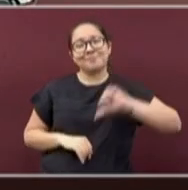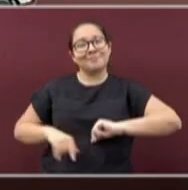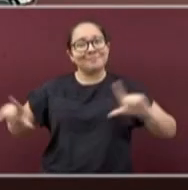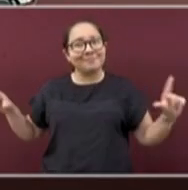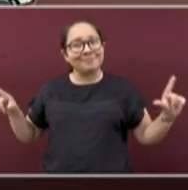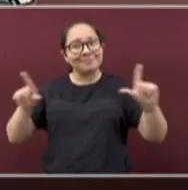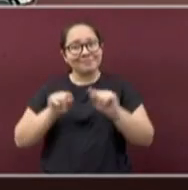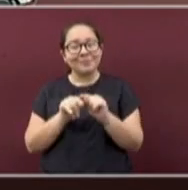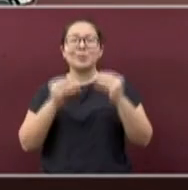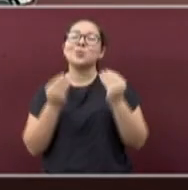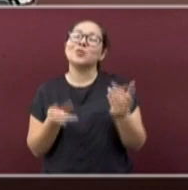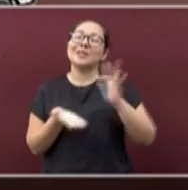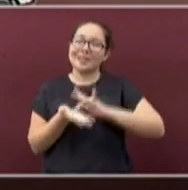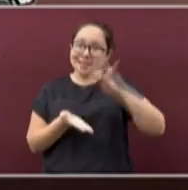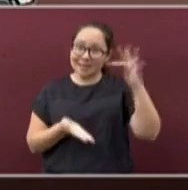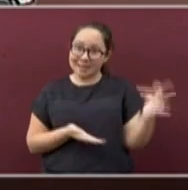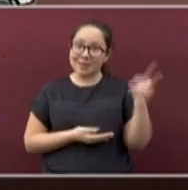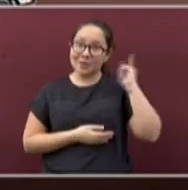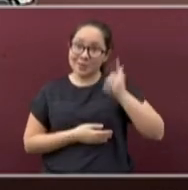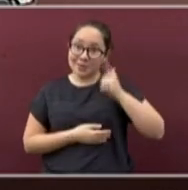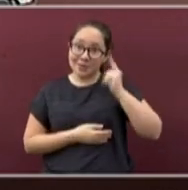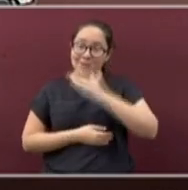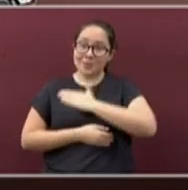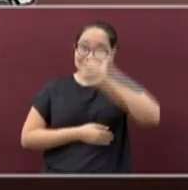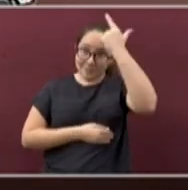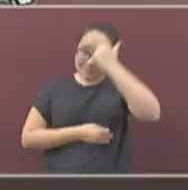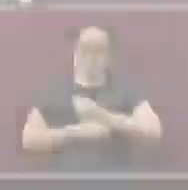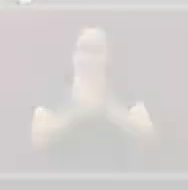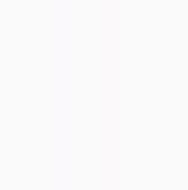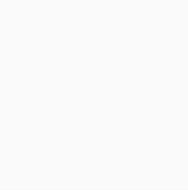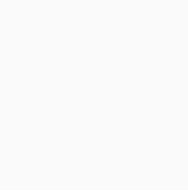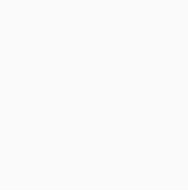Muchas gracias y que pasen muy buenas noches.